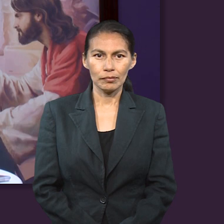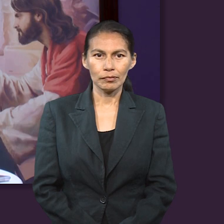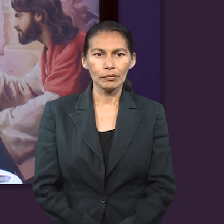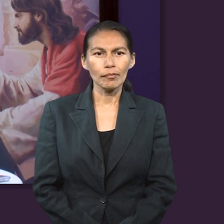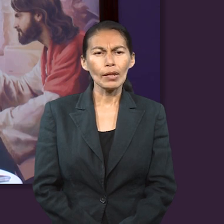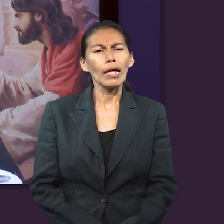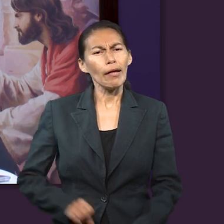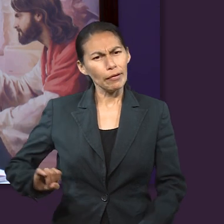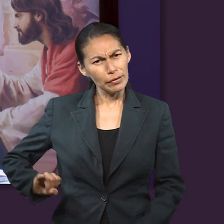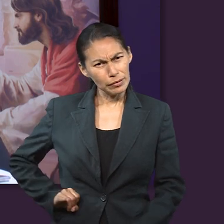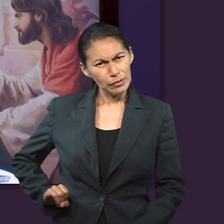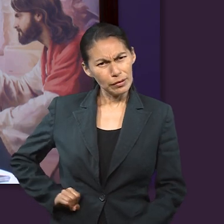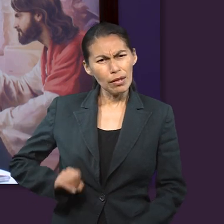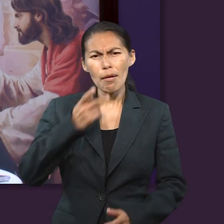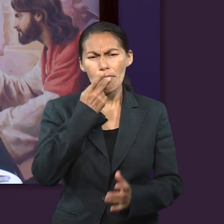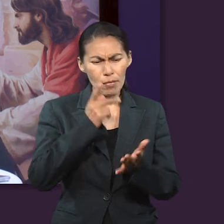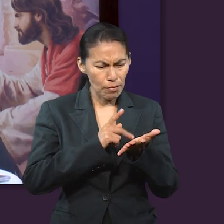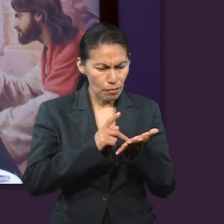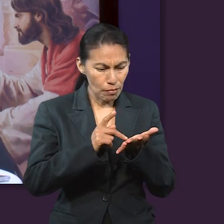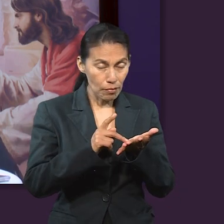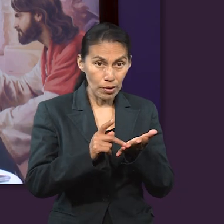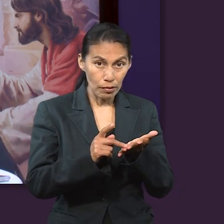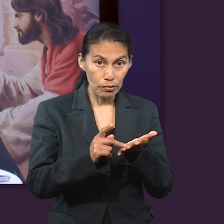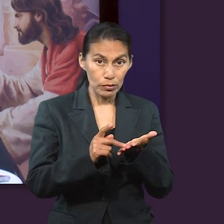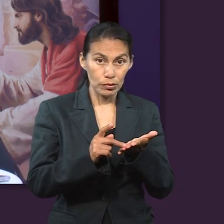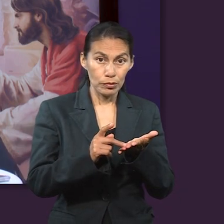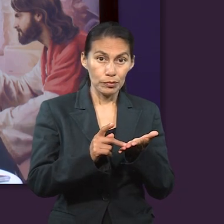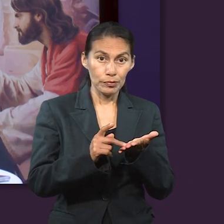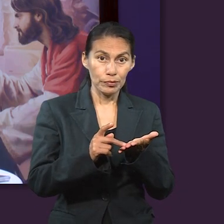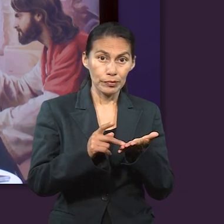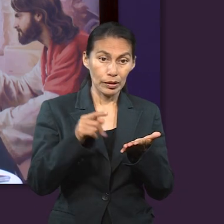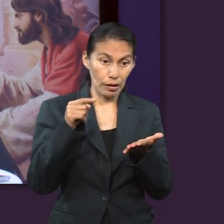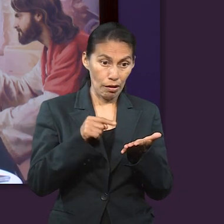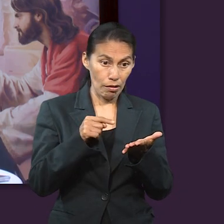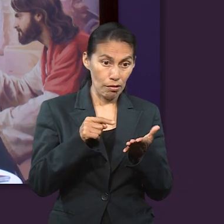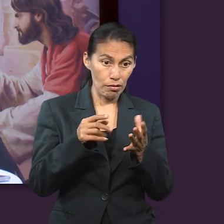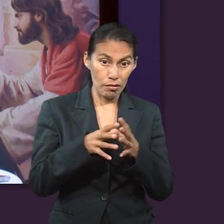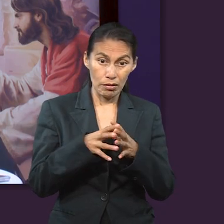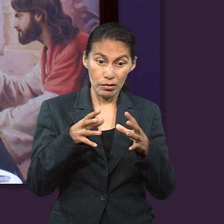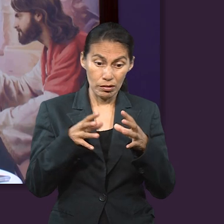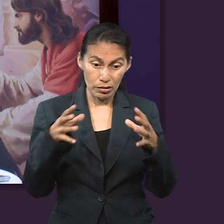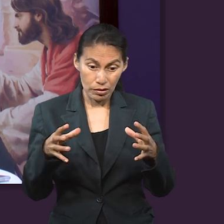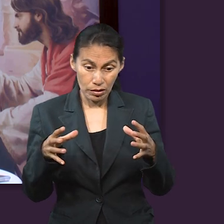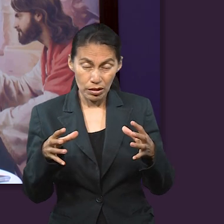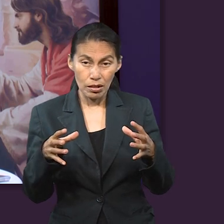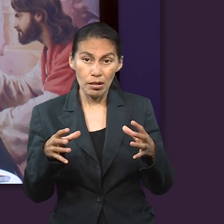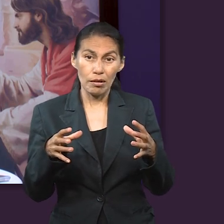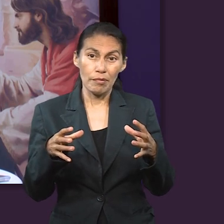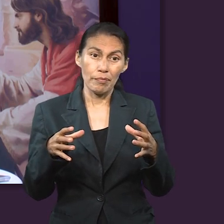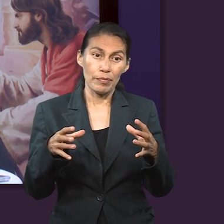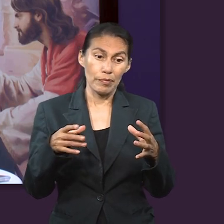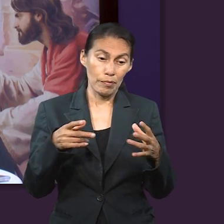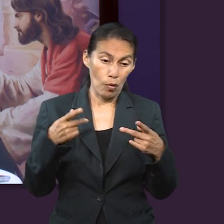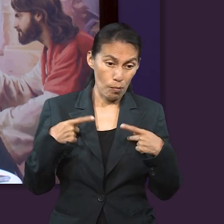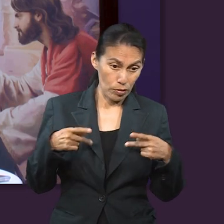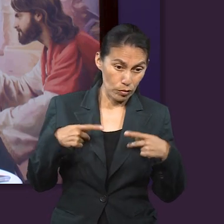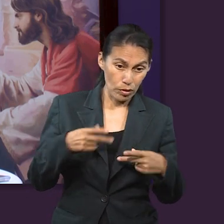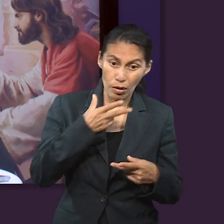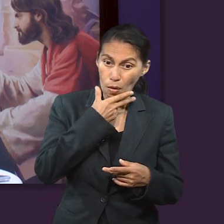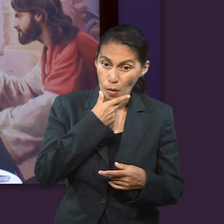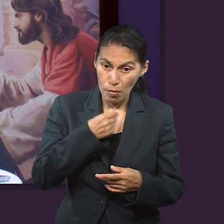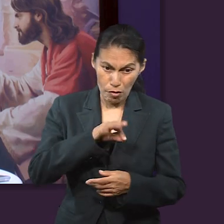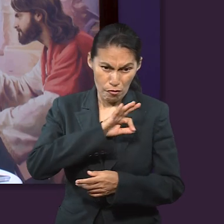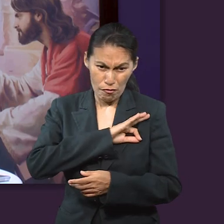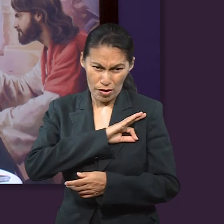Algo interesante en Pablo es que Pablo no solamente se refiere al desarrollo y al crecimiento del hombre de fe